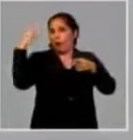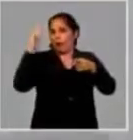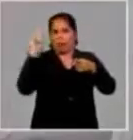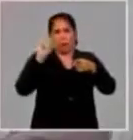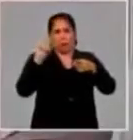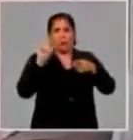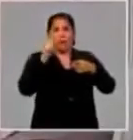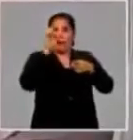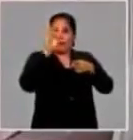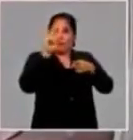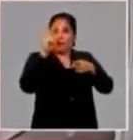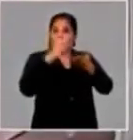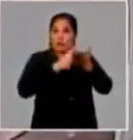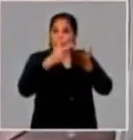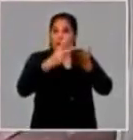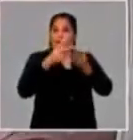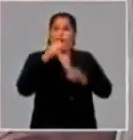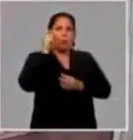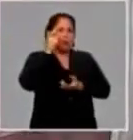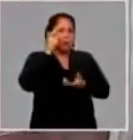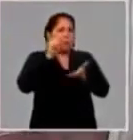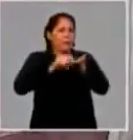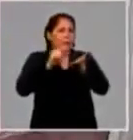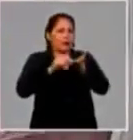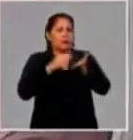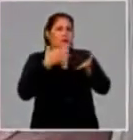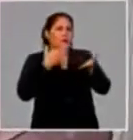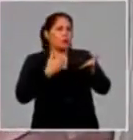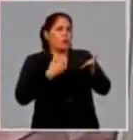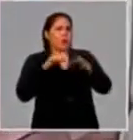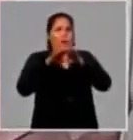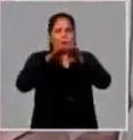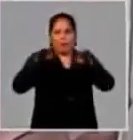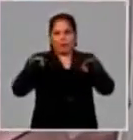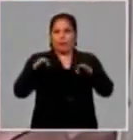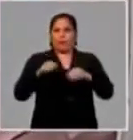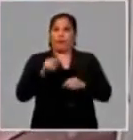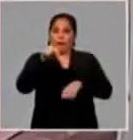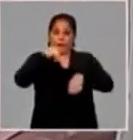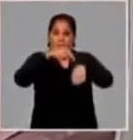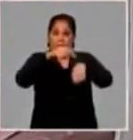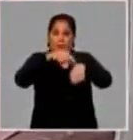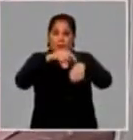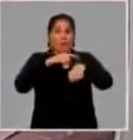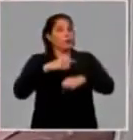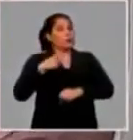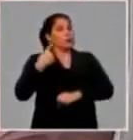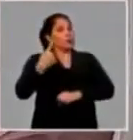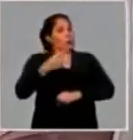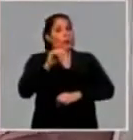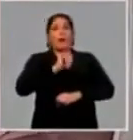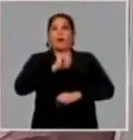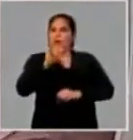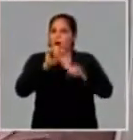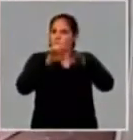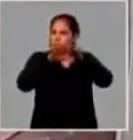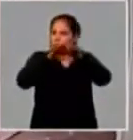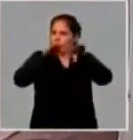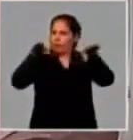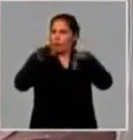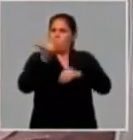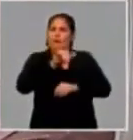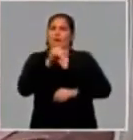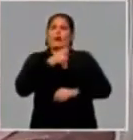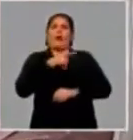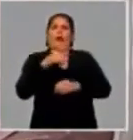cada 15 días se vienen chequeando su comportamiento y estabilidad, y hasta el momento todas coinciden con los parámetros como